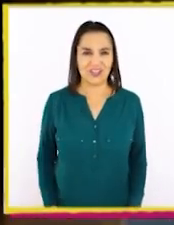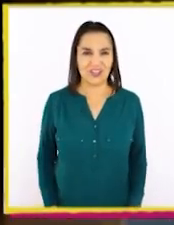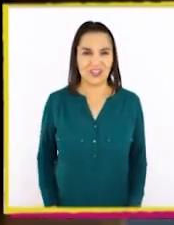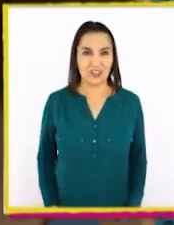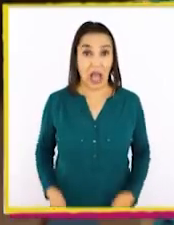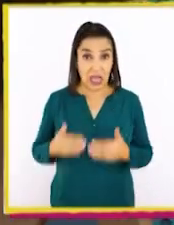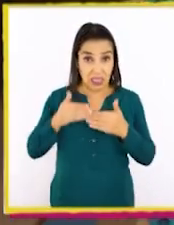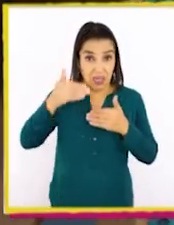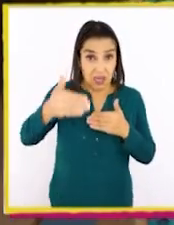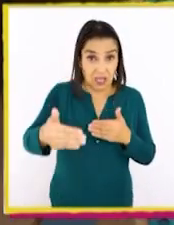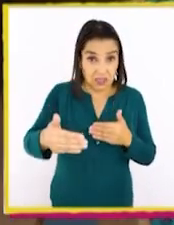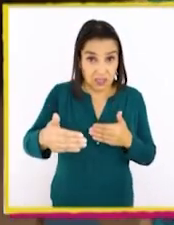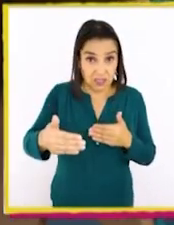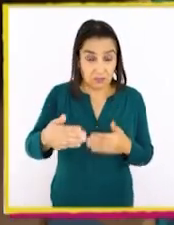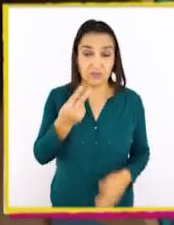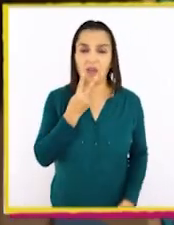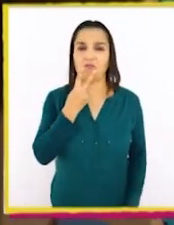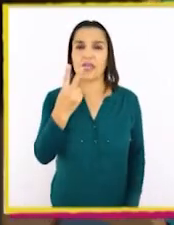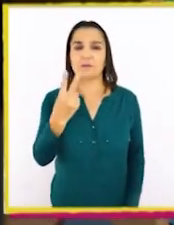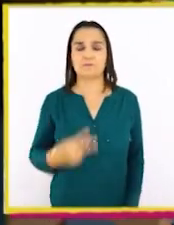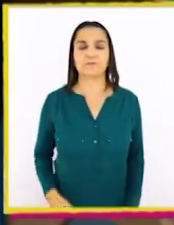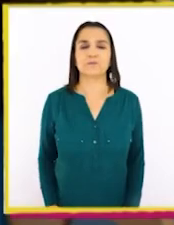¡Adelante! ¡A ver!